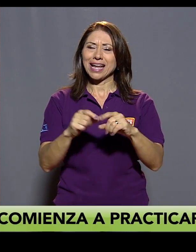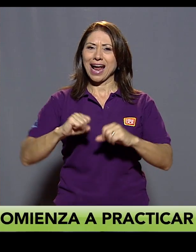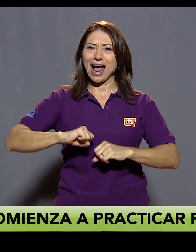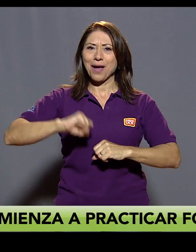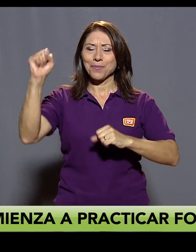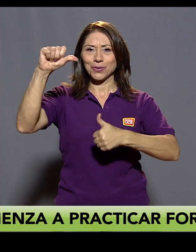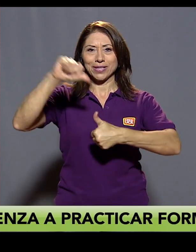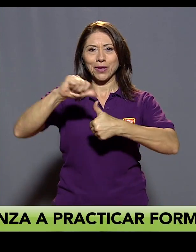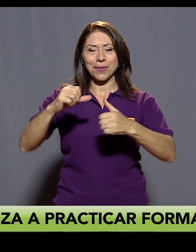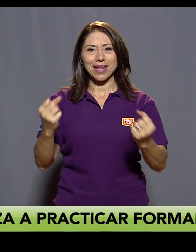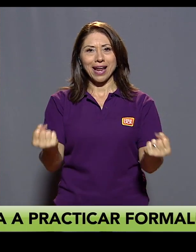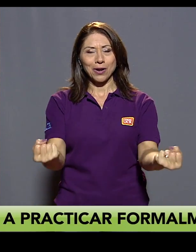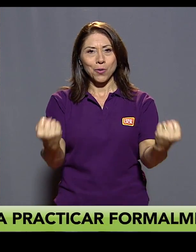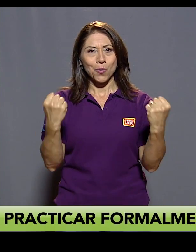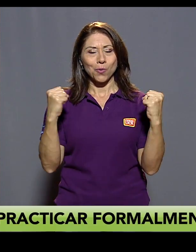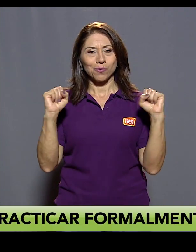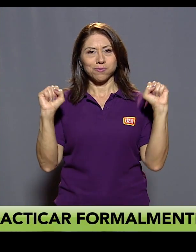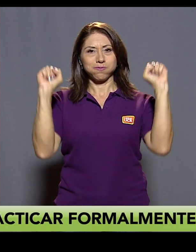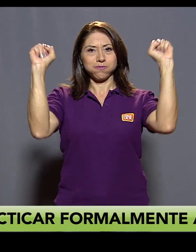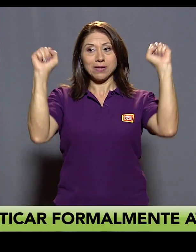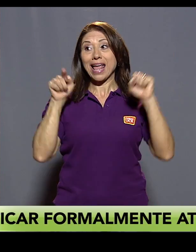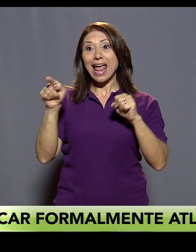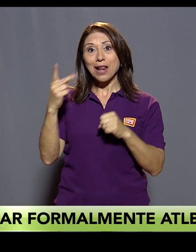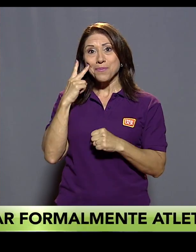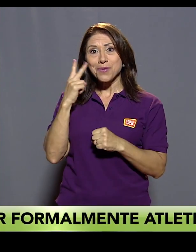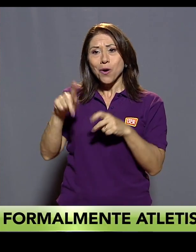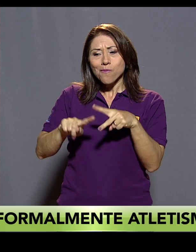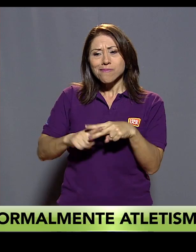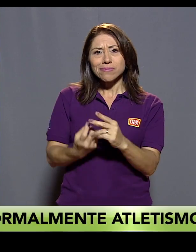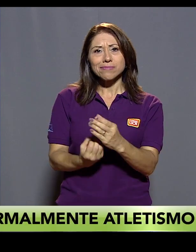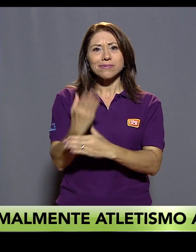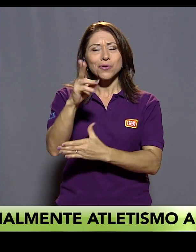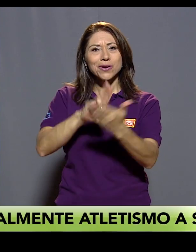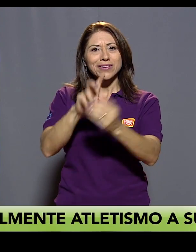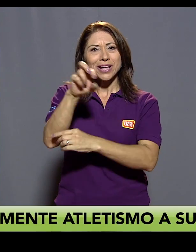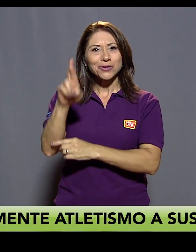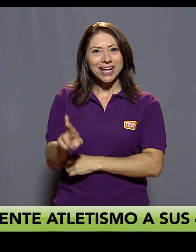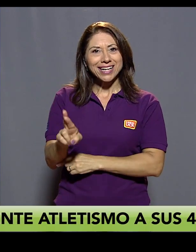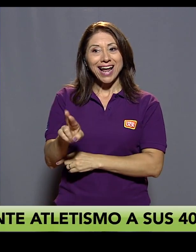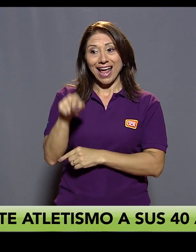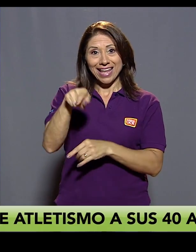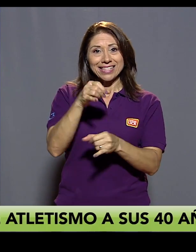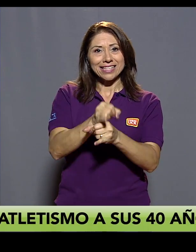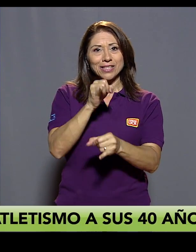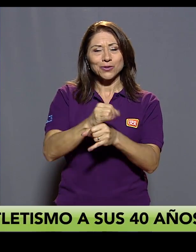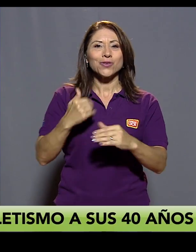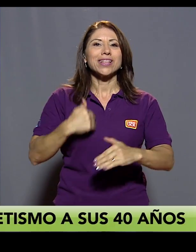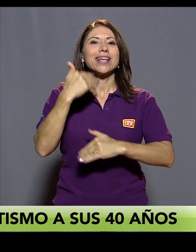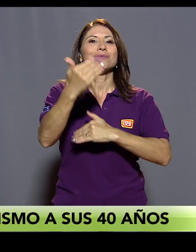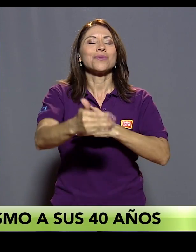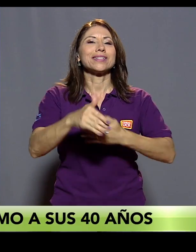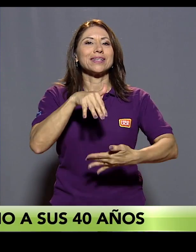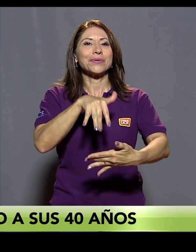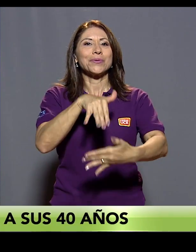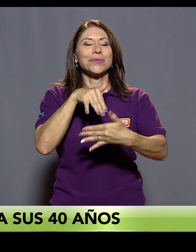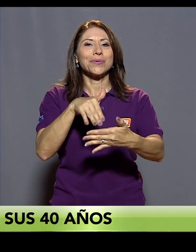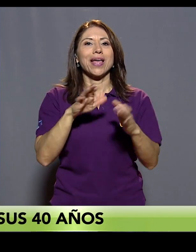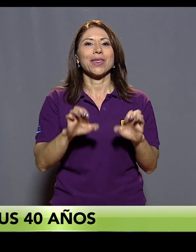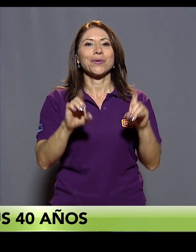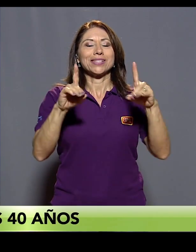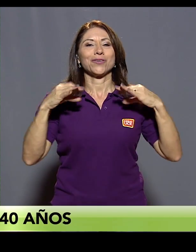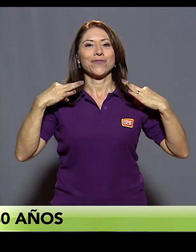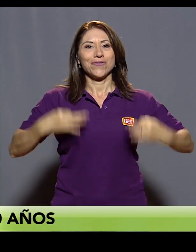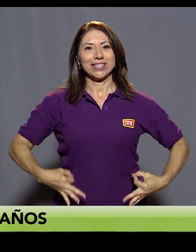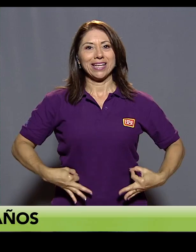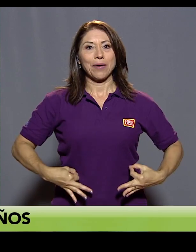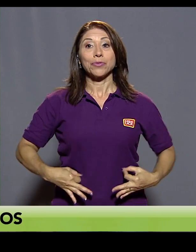Vio nacer la Universidad de Costa Rica, institución en donde después estudiaría educación física. A sus 40 años, un